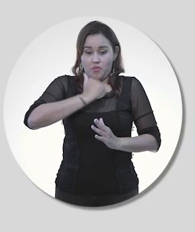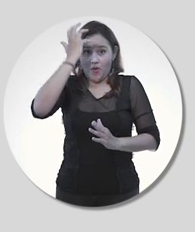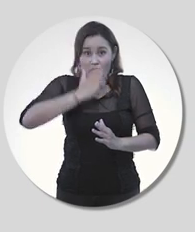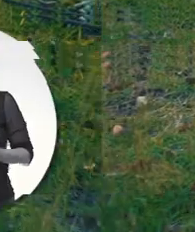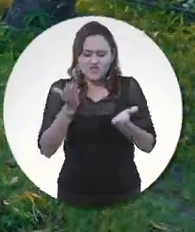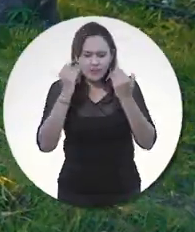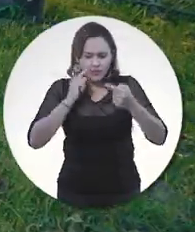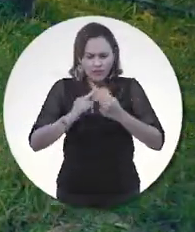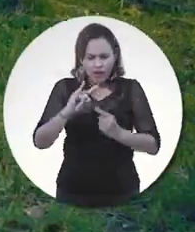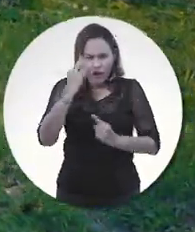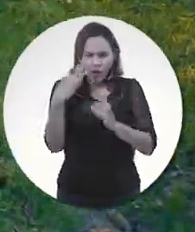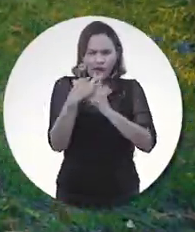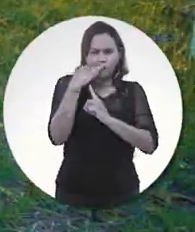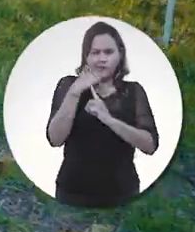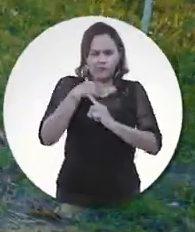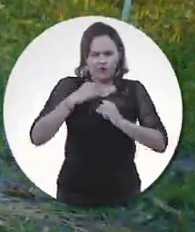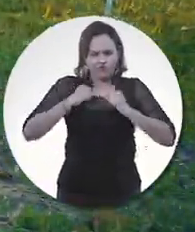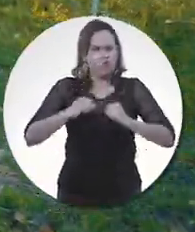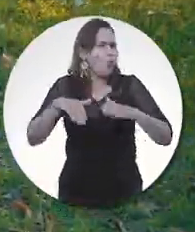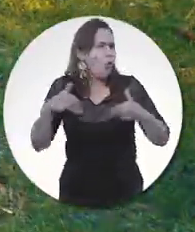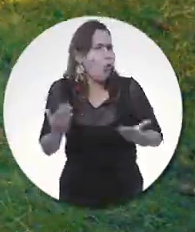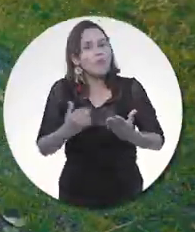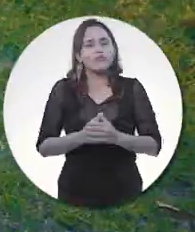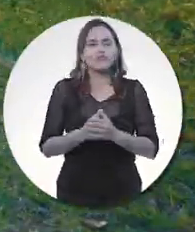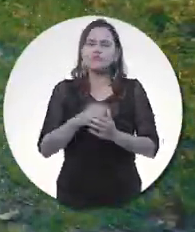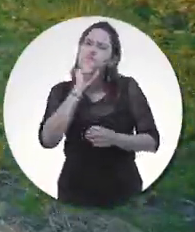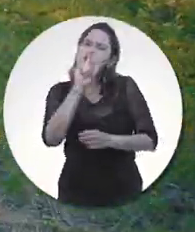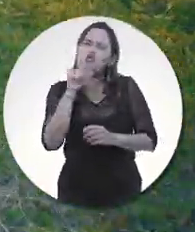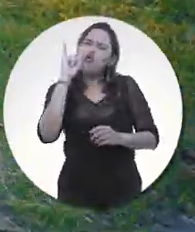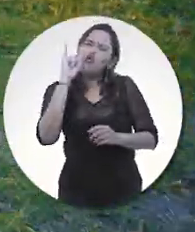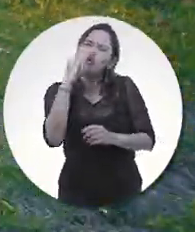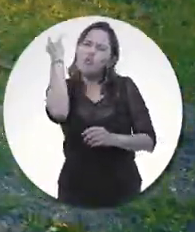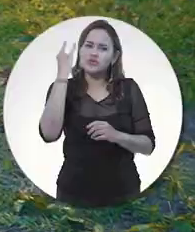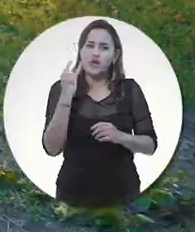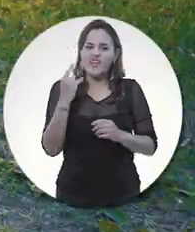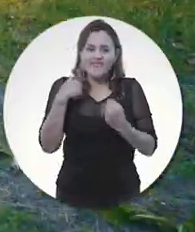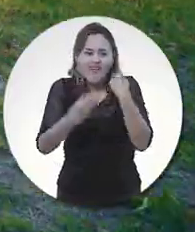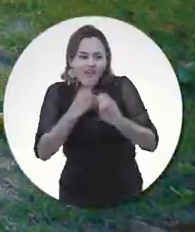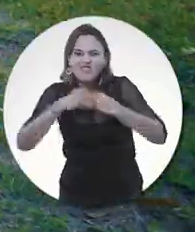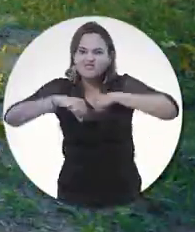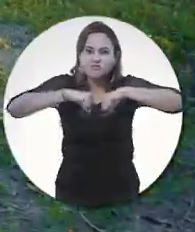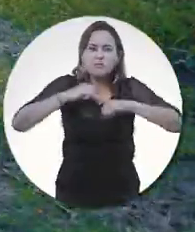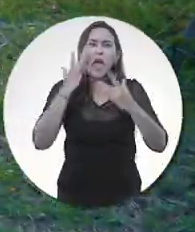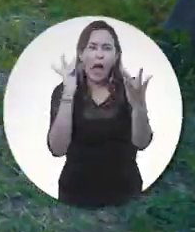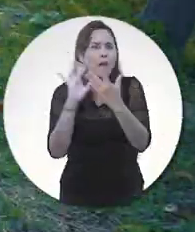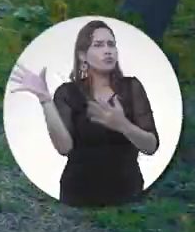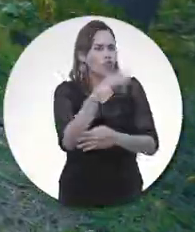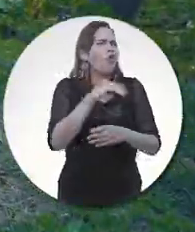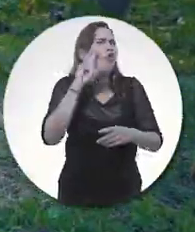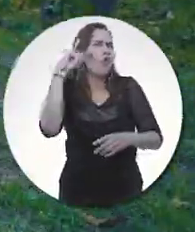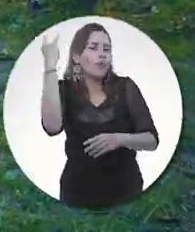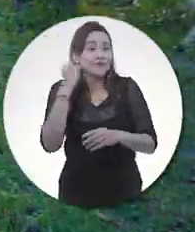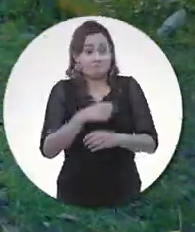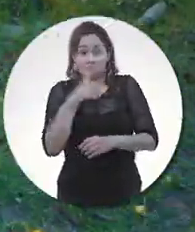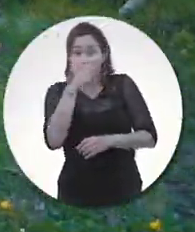fortalece. ¿Cómo sabemos que lo que estamos haciendo nos conviene a todos? Buena pregunta, Esther. La Universidad del